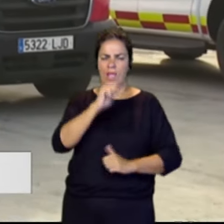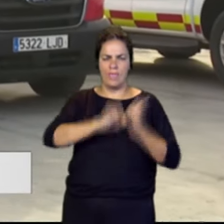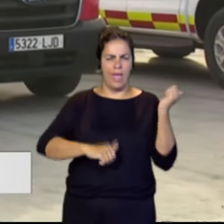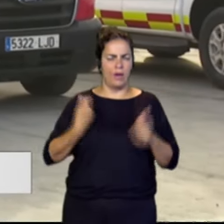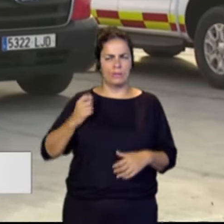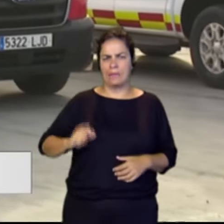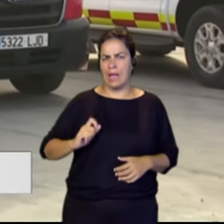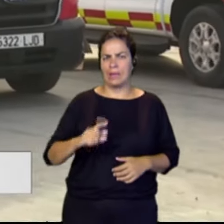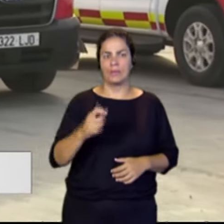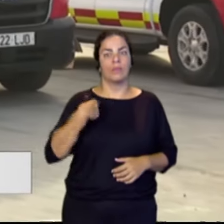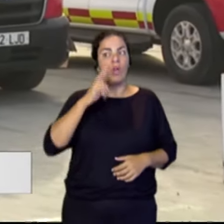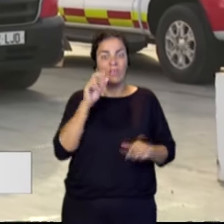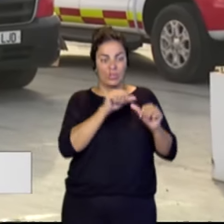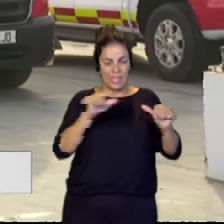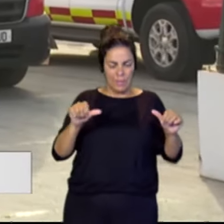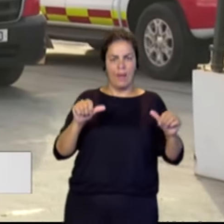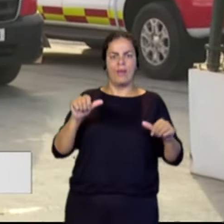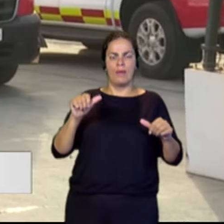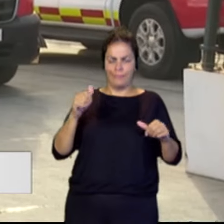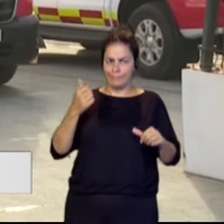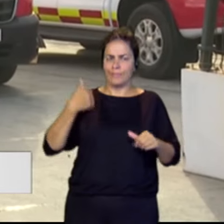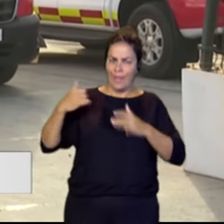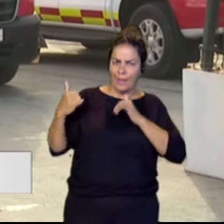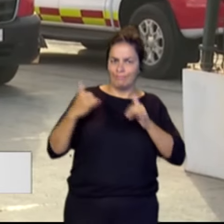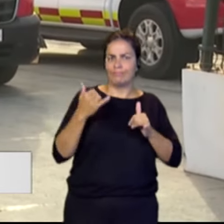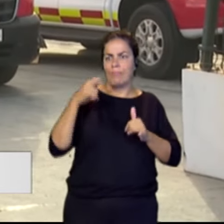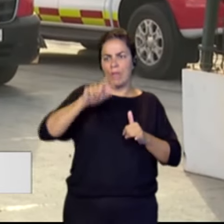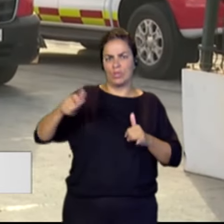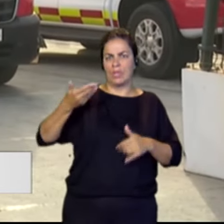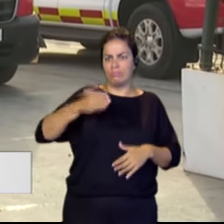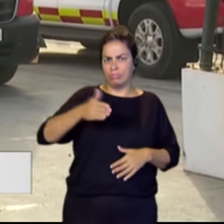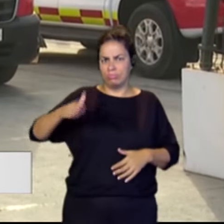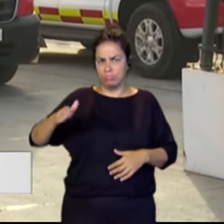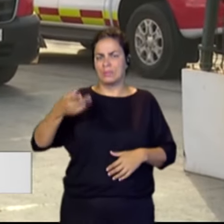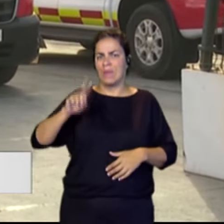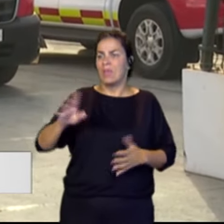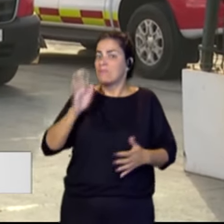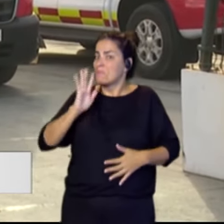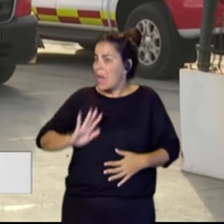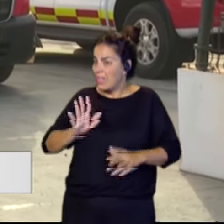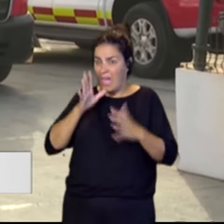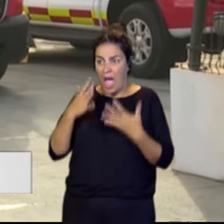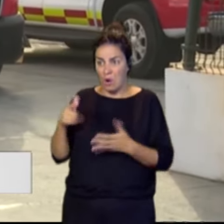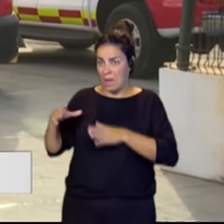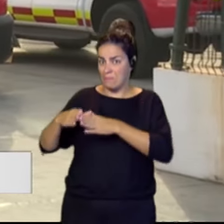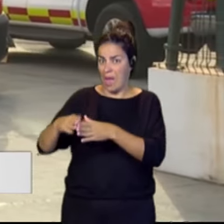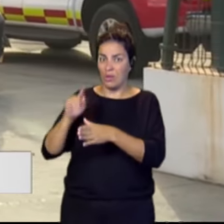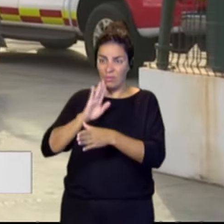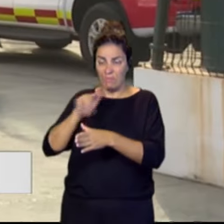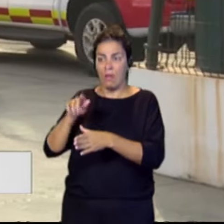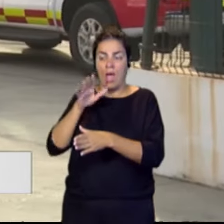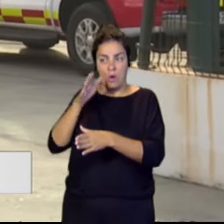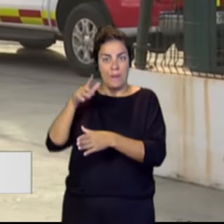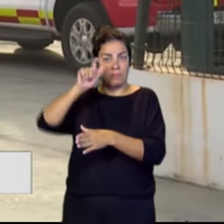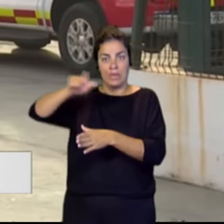visto cómo esta semana han llegado personas fallecidas. Parece, como has dicho, que en este caso todas las personas, además un gran